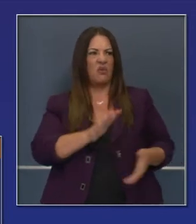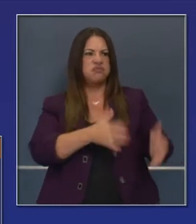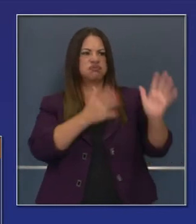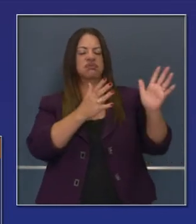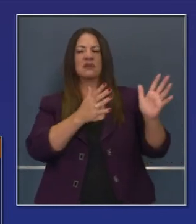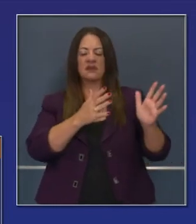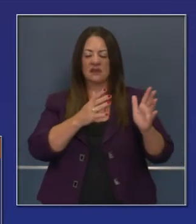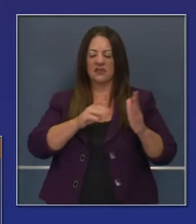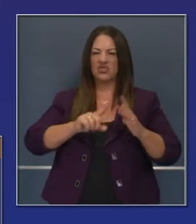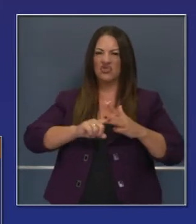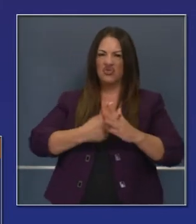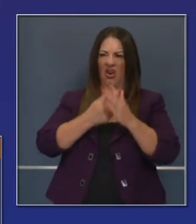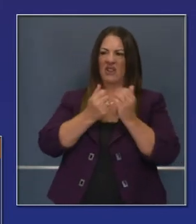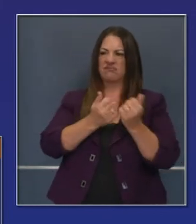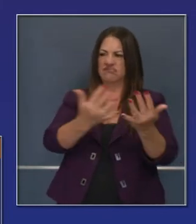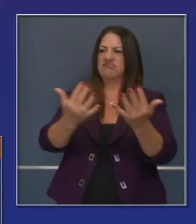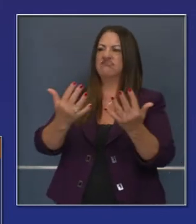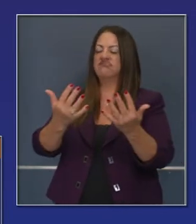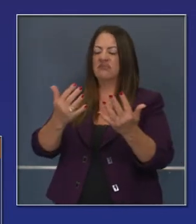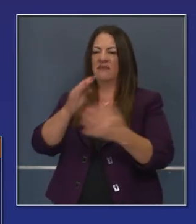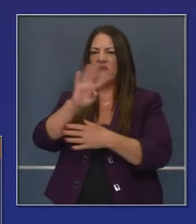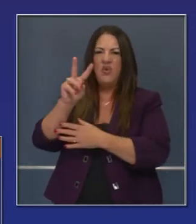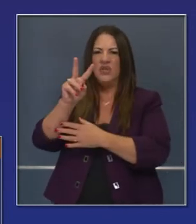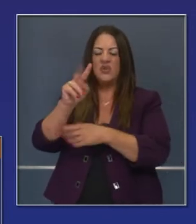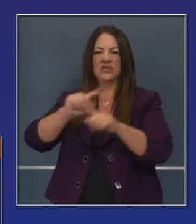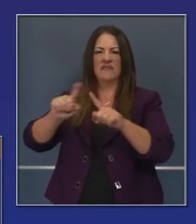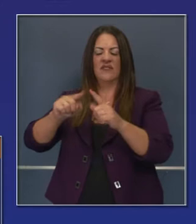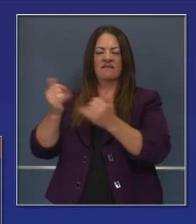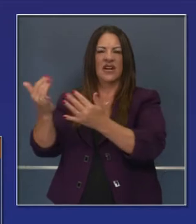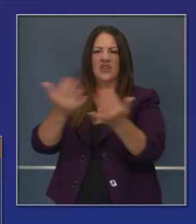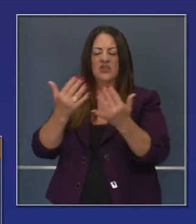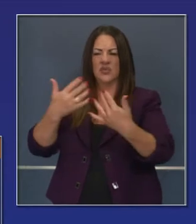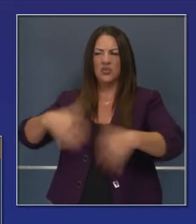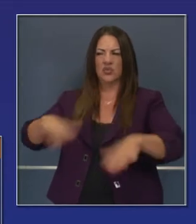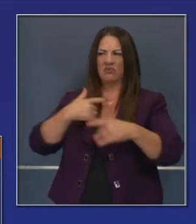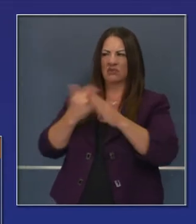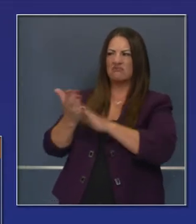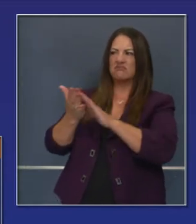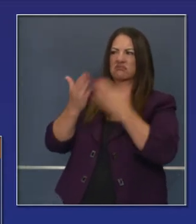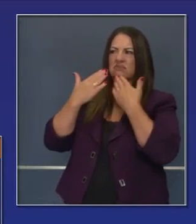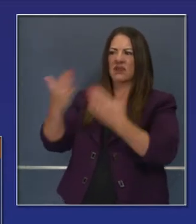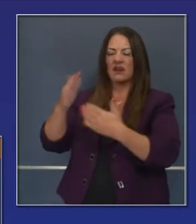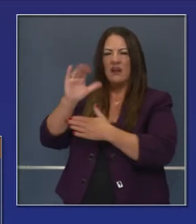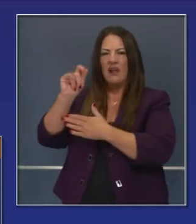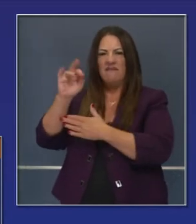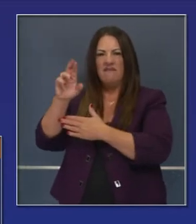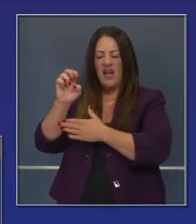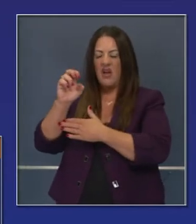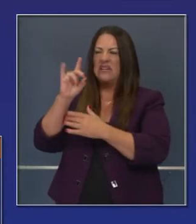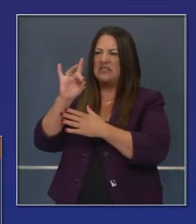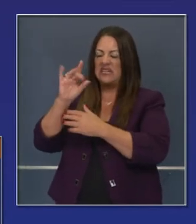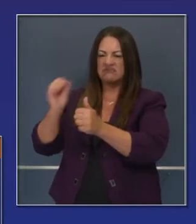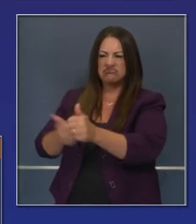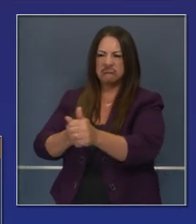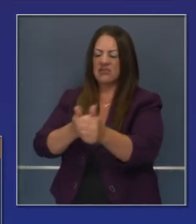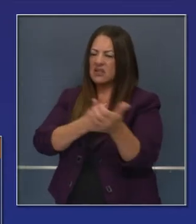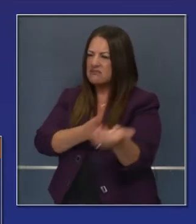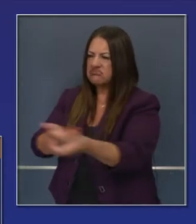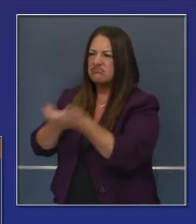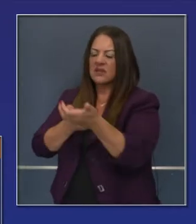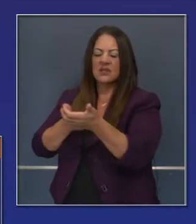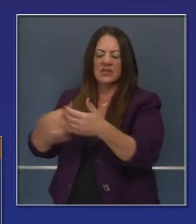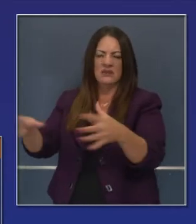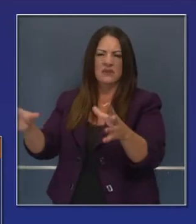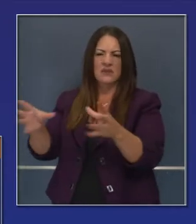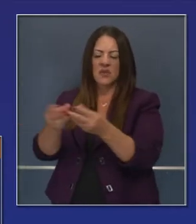incendios. Es realmente una hazaña sorprendente que quiero aplaudir. Su liderazgo, nuestro sistema de ayuda mutua a lo ancho del